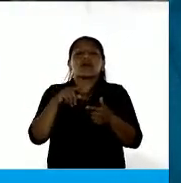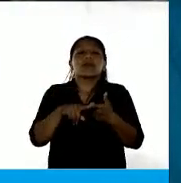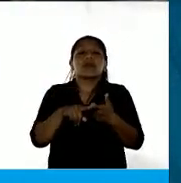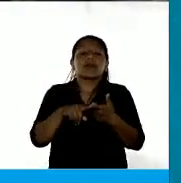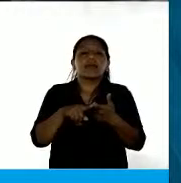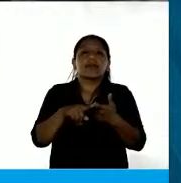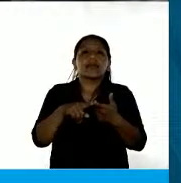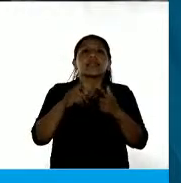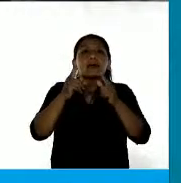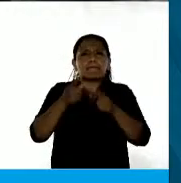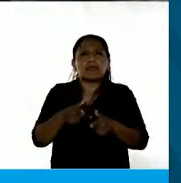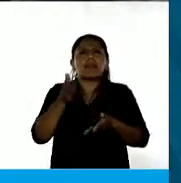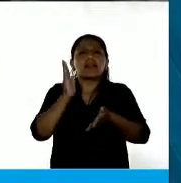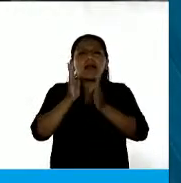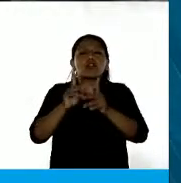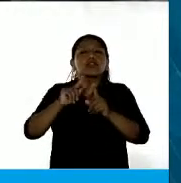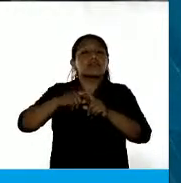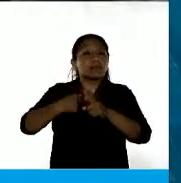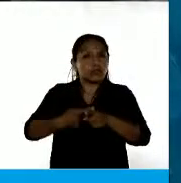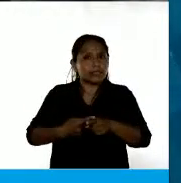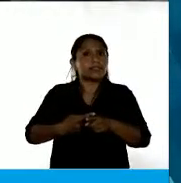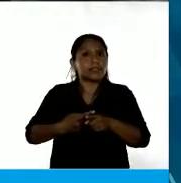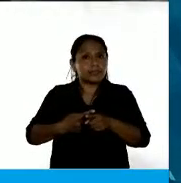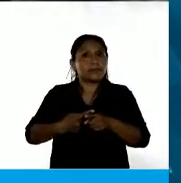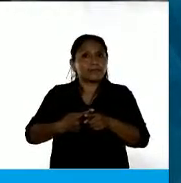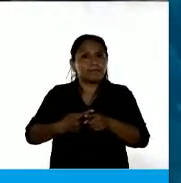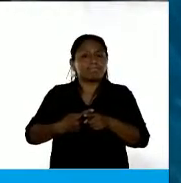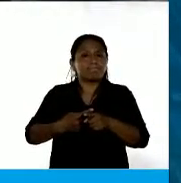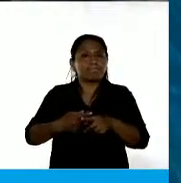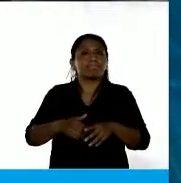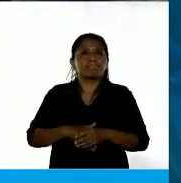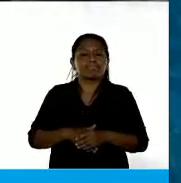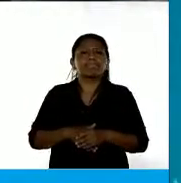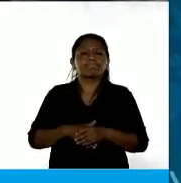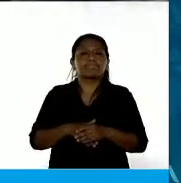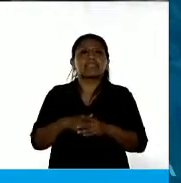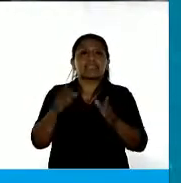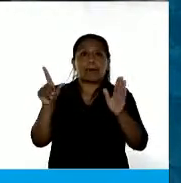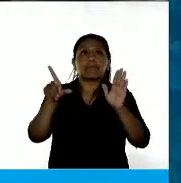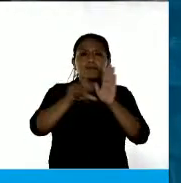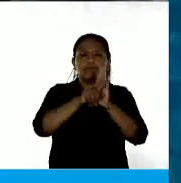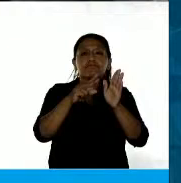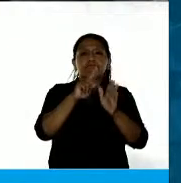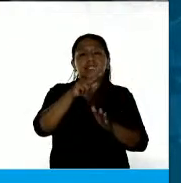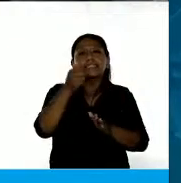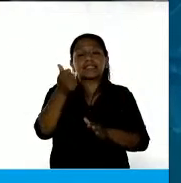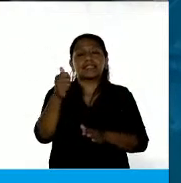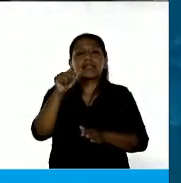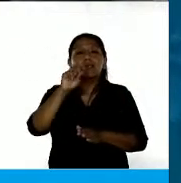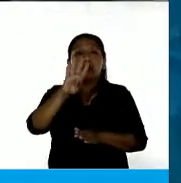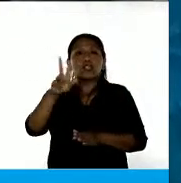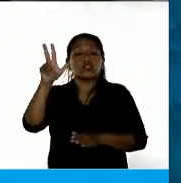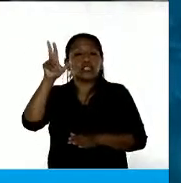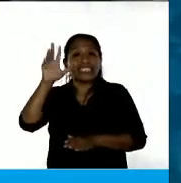La violencia política se incluyó en la 26485 también.